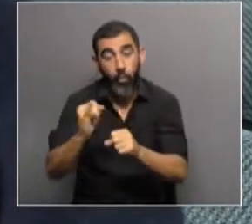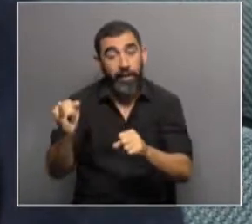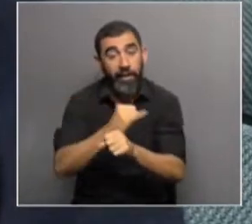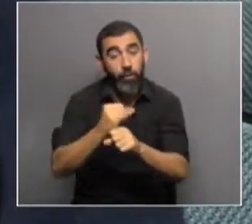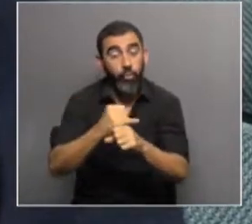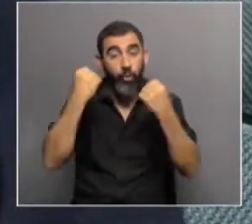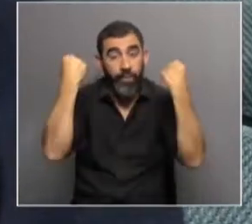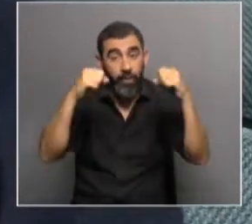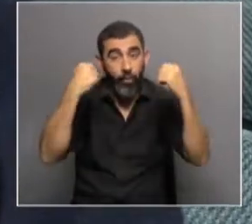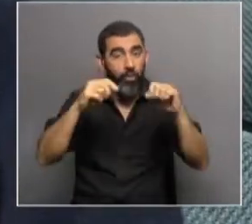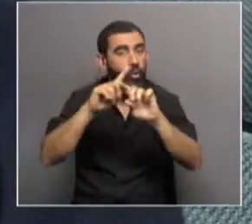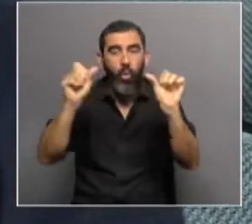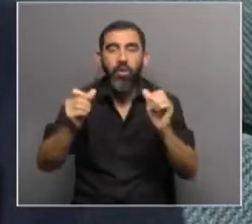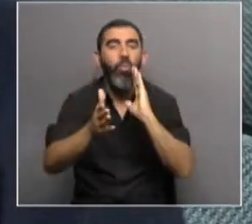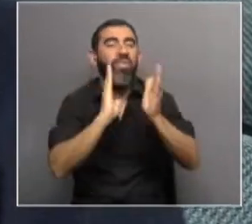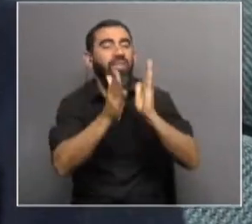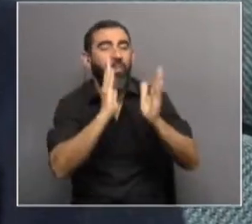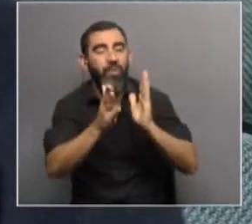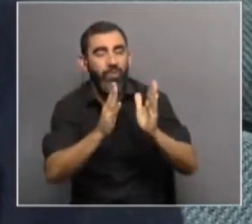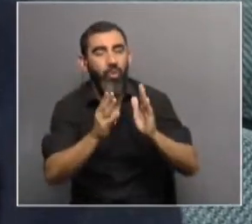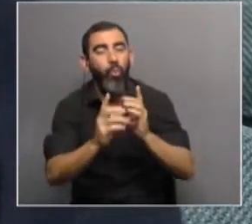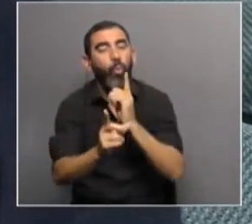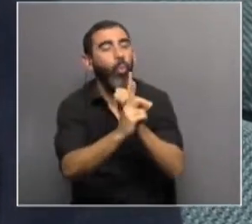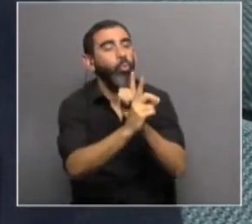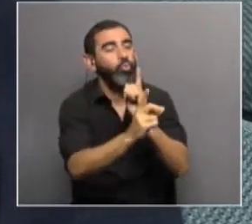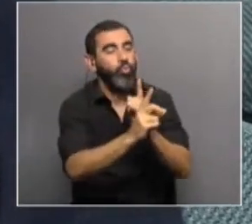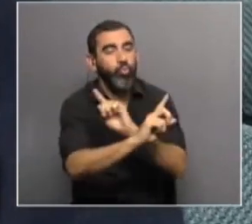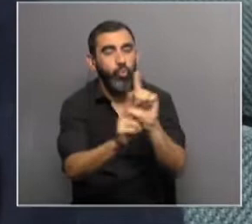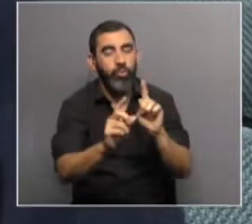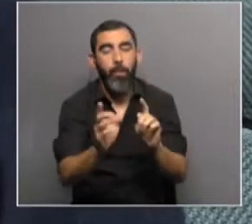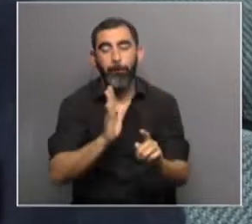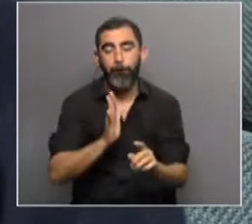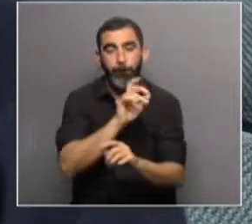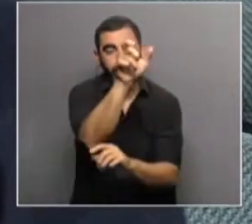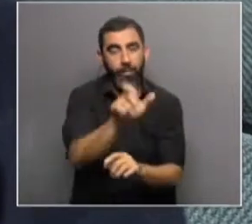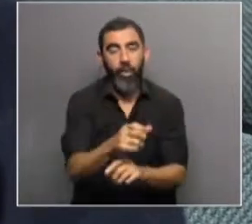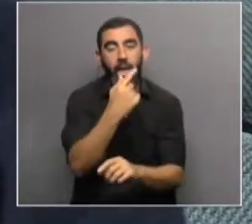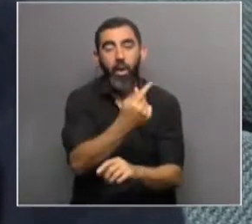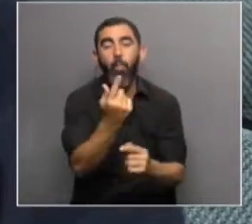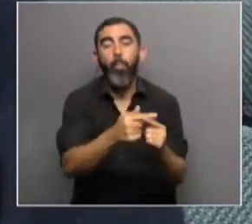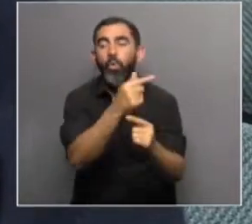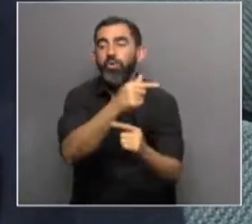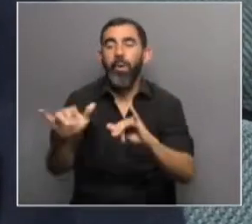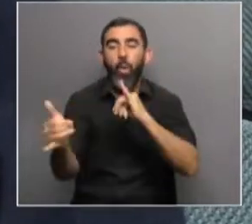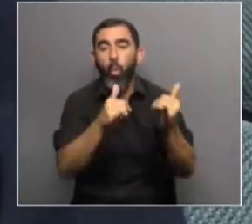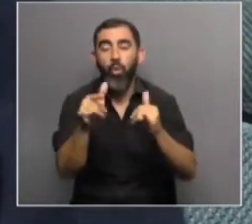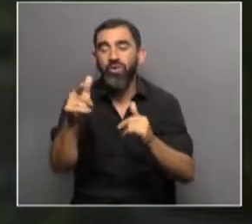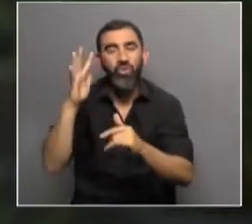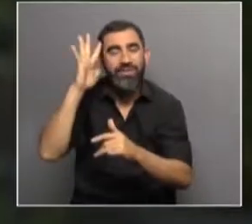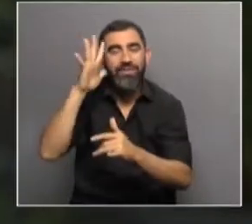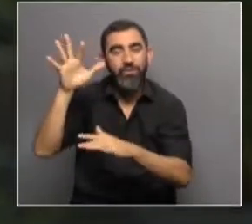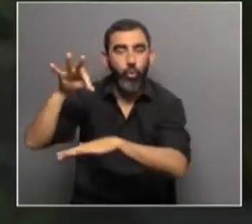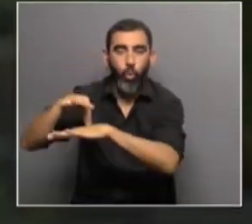deportiva, no hacemos terapia, no hacemos consulta, no vemos individualmente cada semana al jugador, eso es el psicólogo